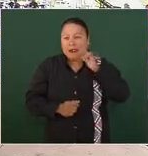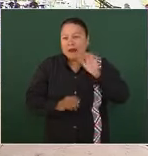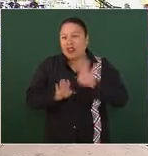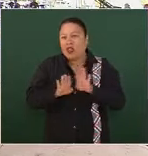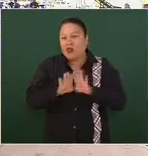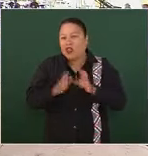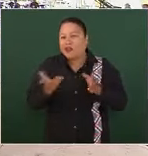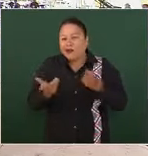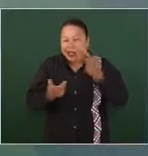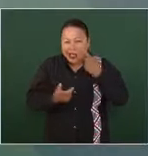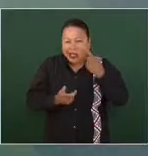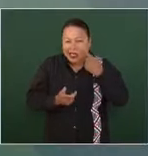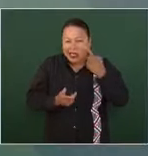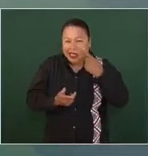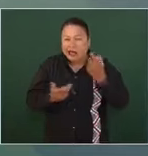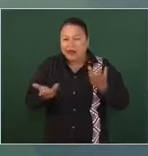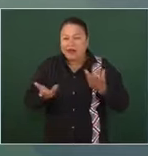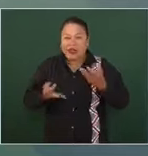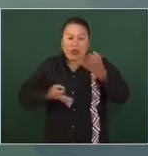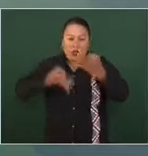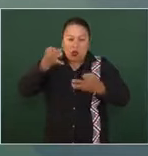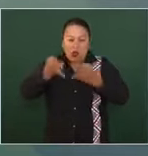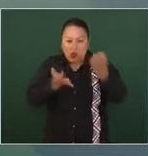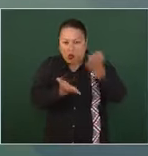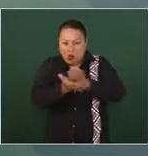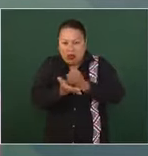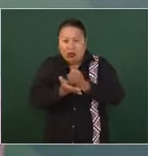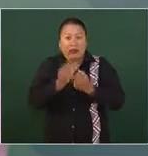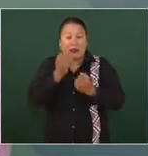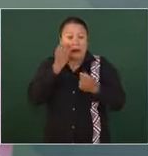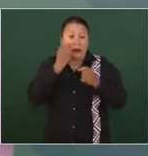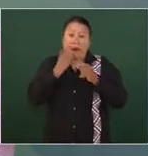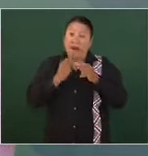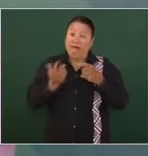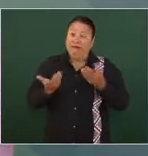de jueces que